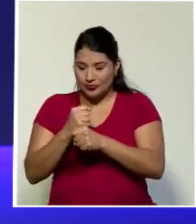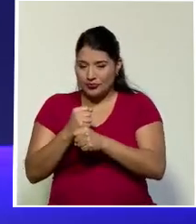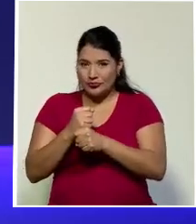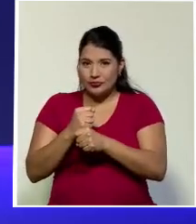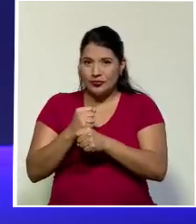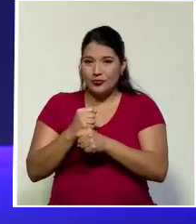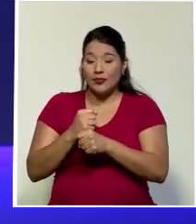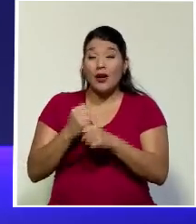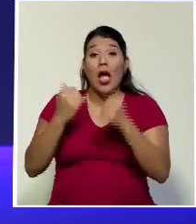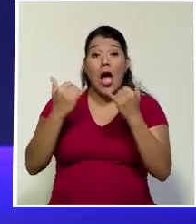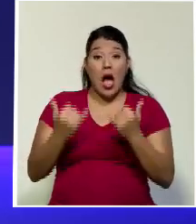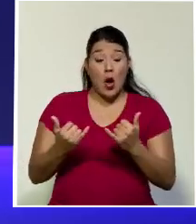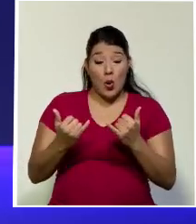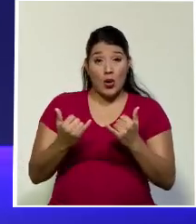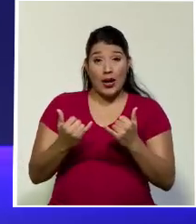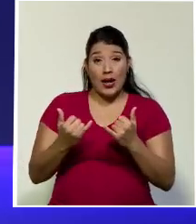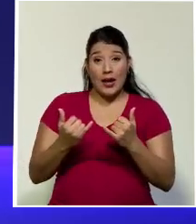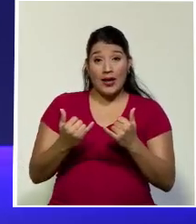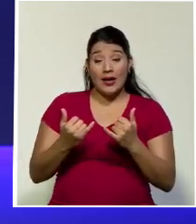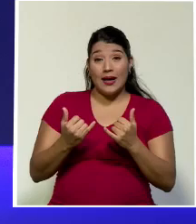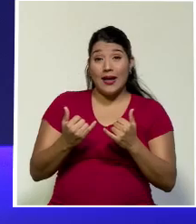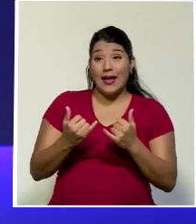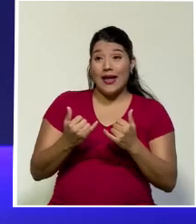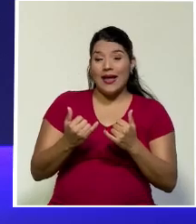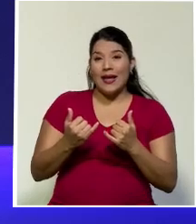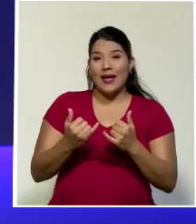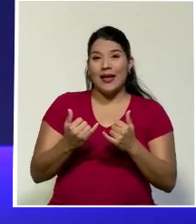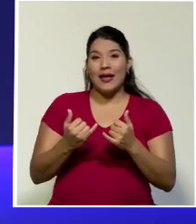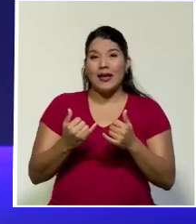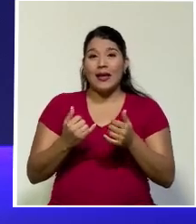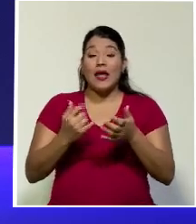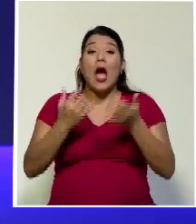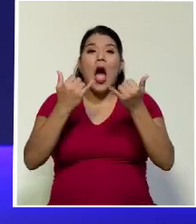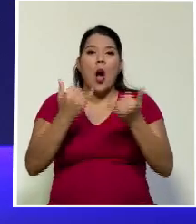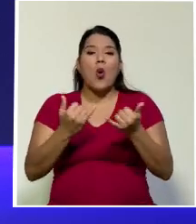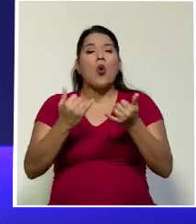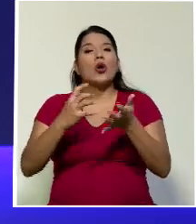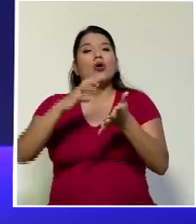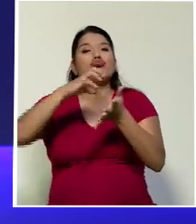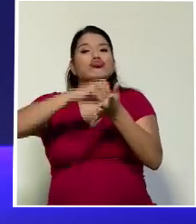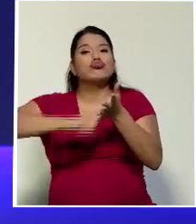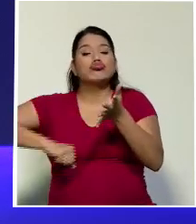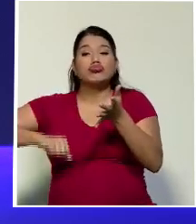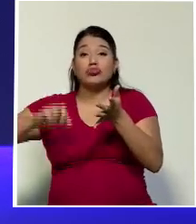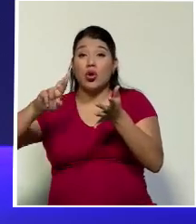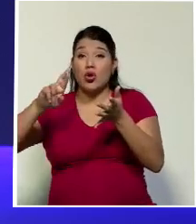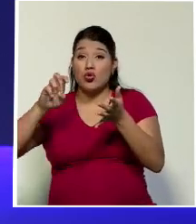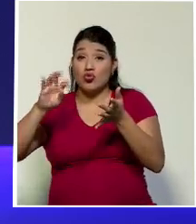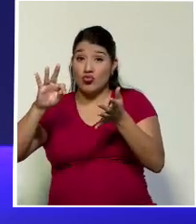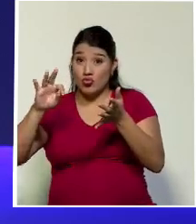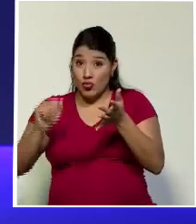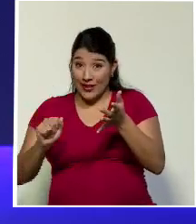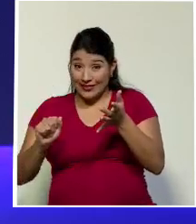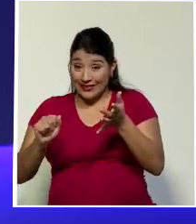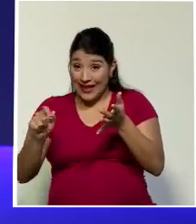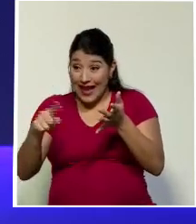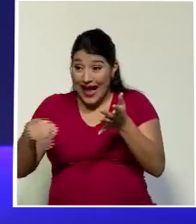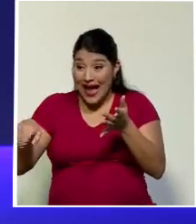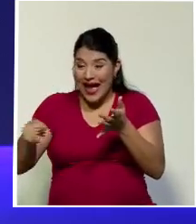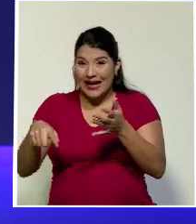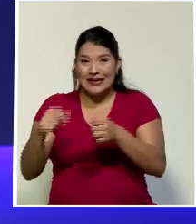El monto de retenciones de impuesto al salario que hace la Universidad de Costa Rica a sus funcionarios,